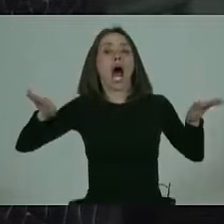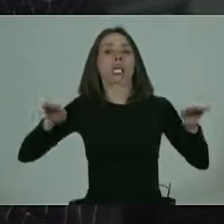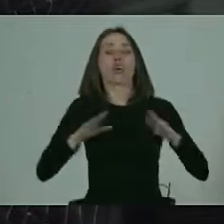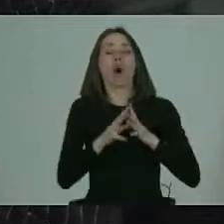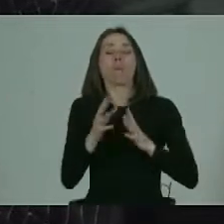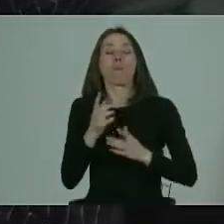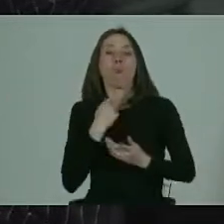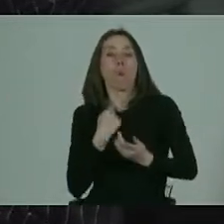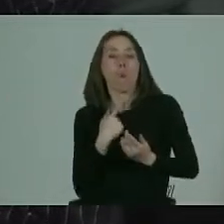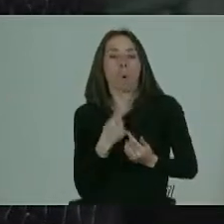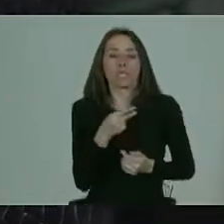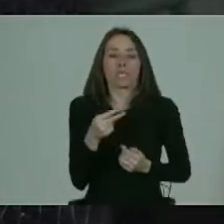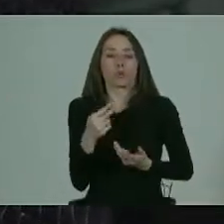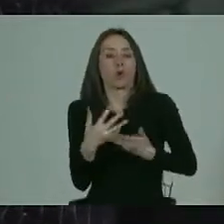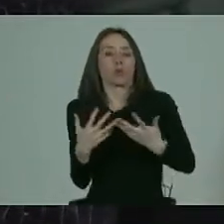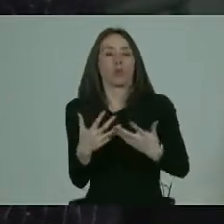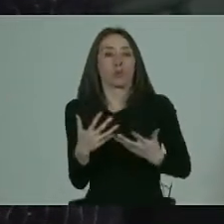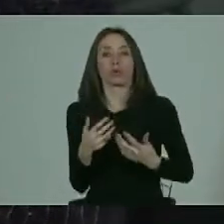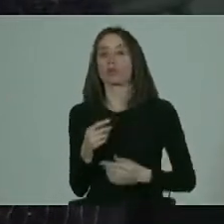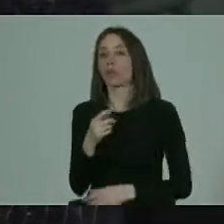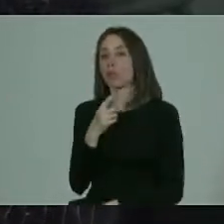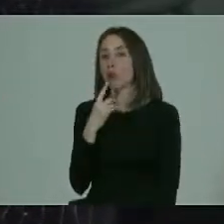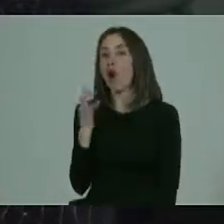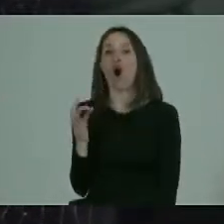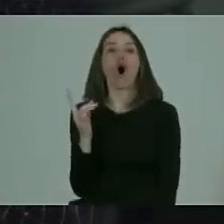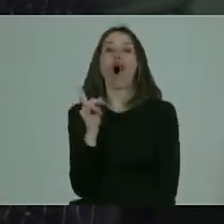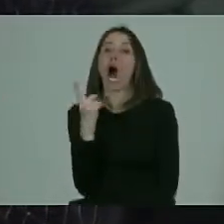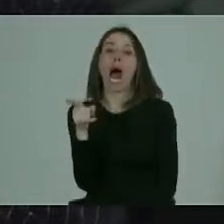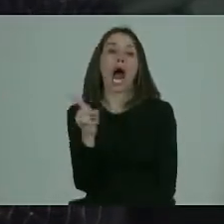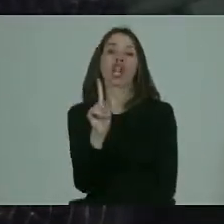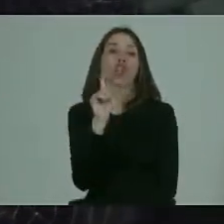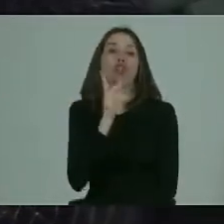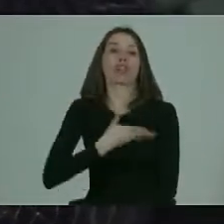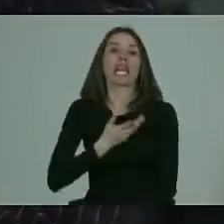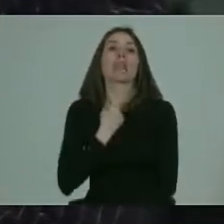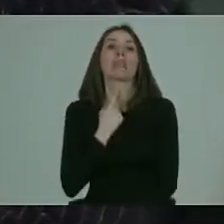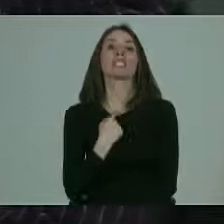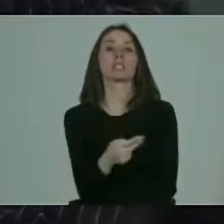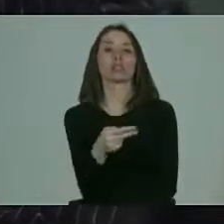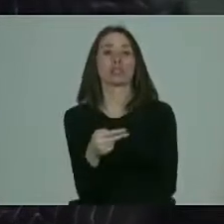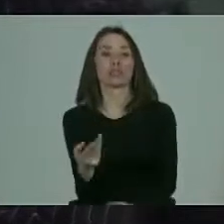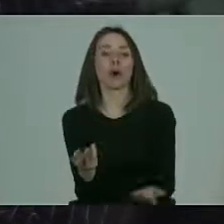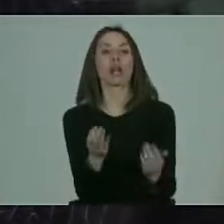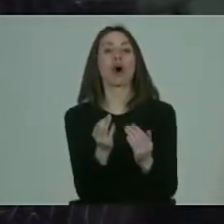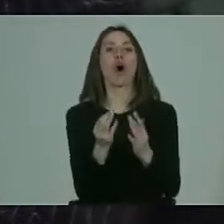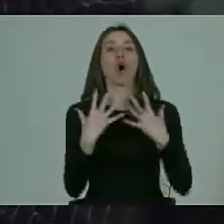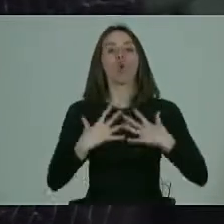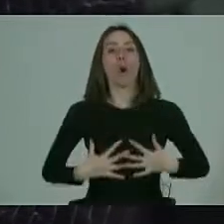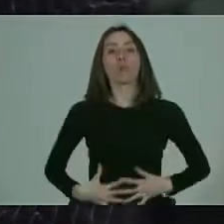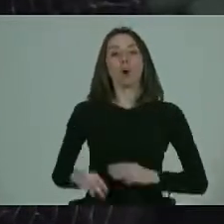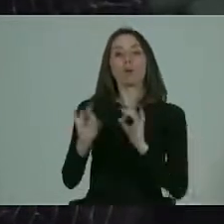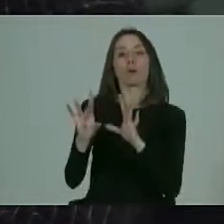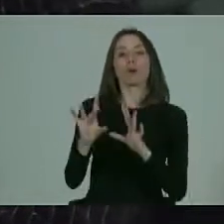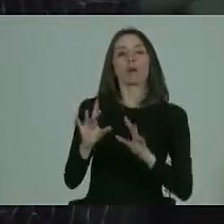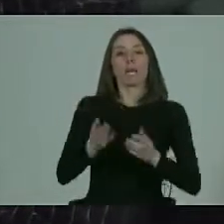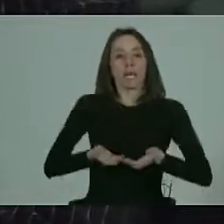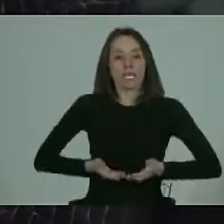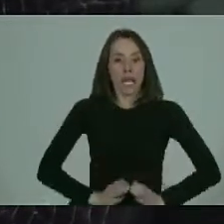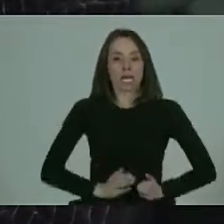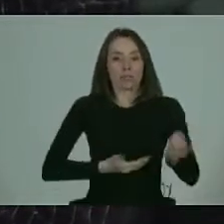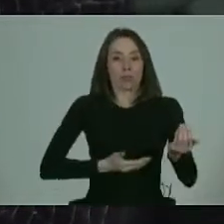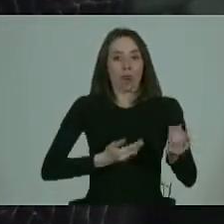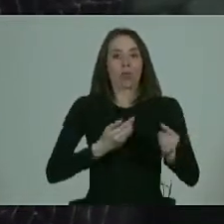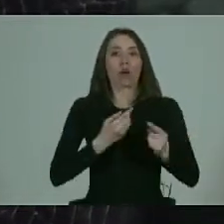exacerbada o hay tantas O que no la tenemos. O que no la tenemos o que tenemos esta predisposición biológica a tener hijos con también